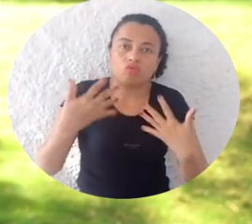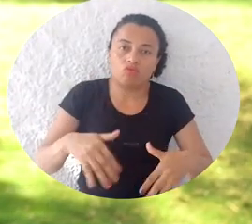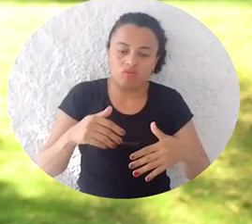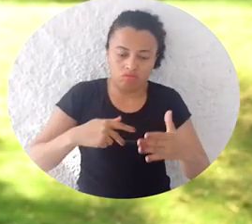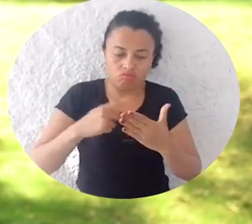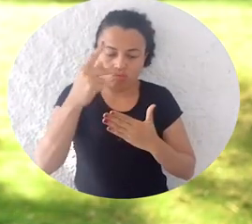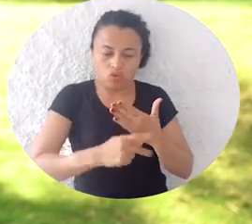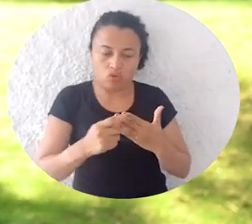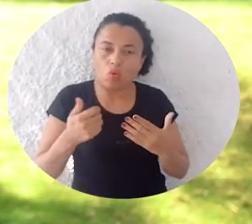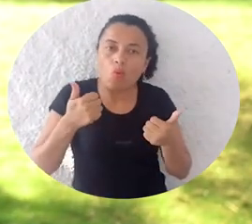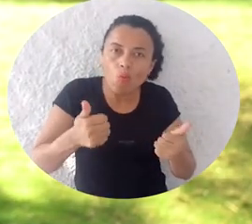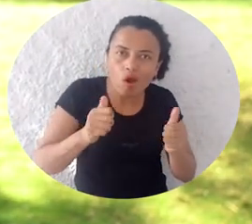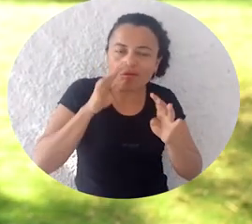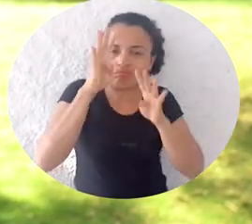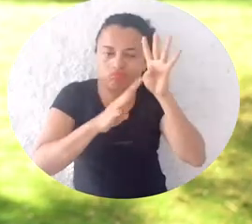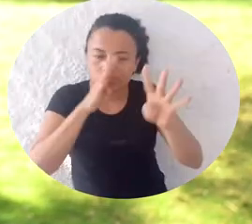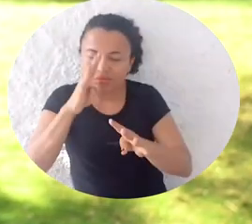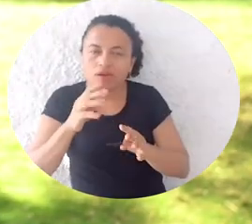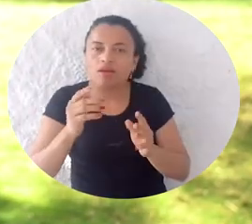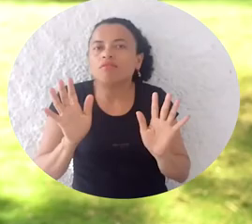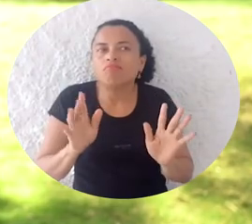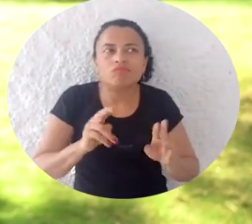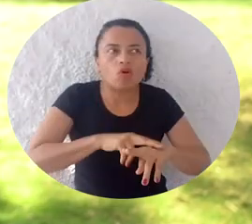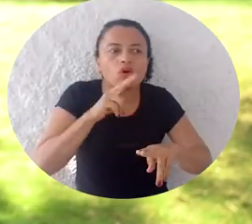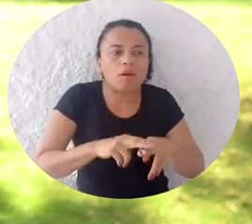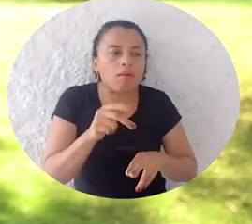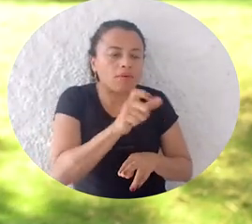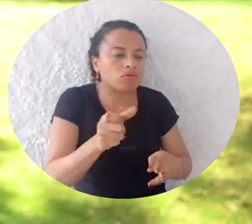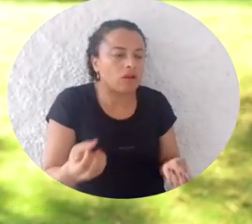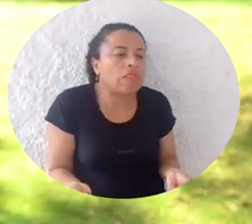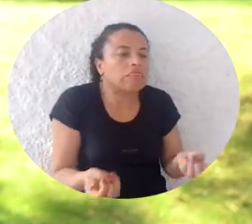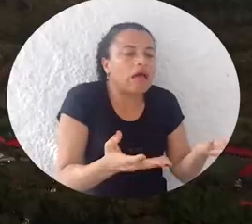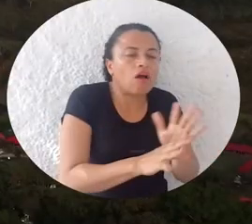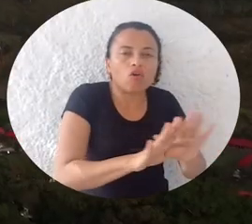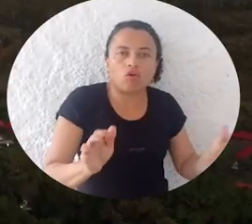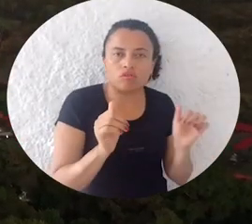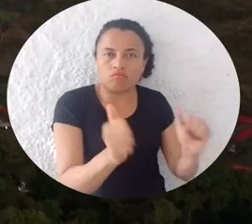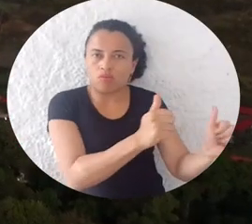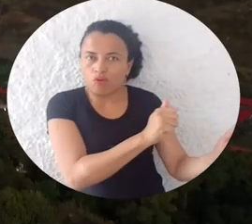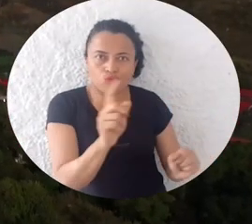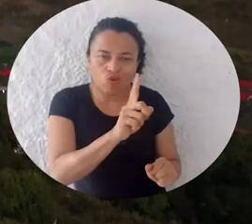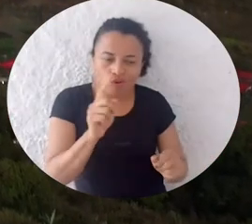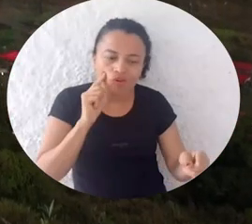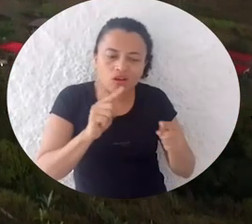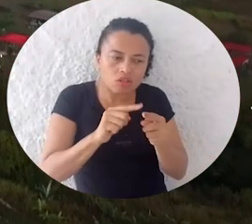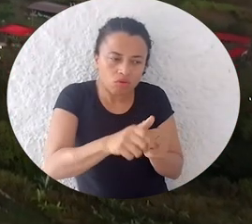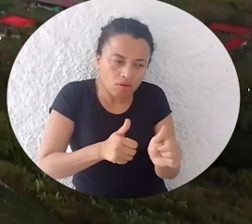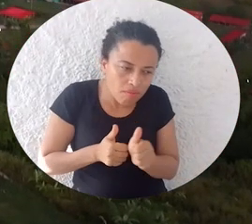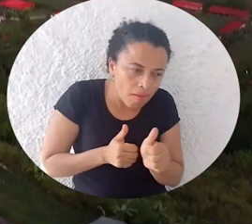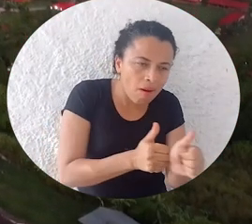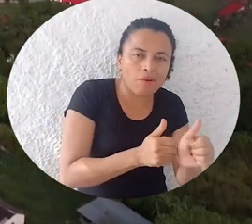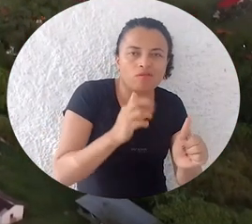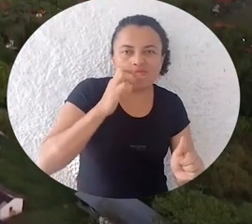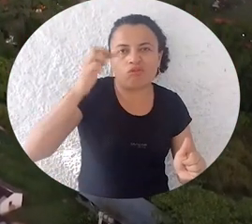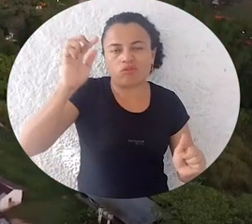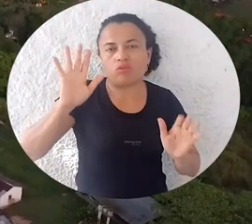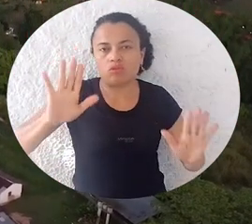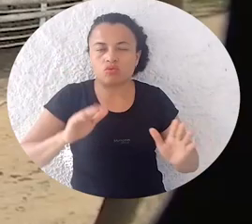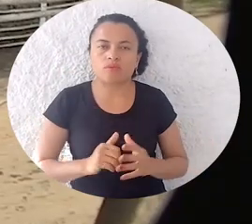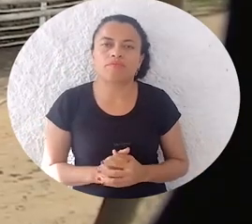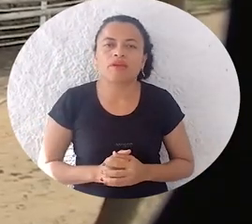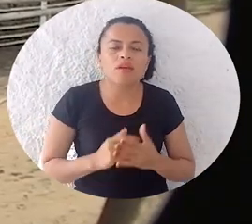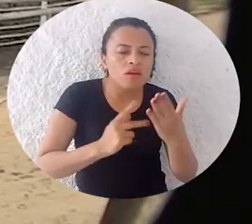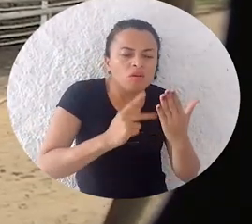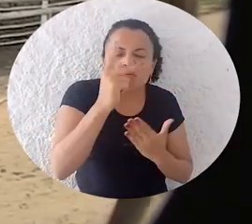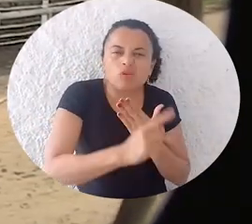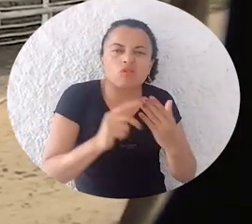bastante novedoso. No es un proyecto productivo típico donde se le entrega a los productores cierta cosa, sino que va a tener un acompañamiento de profesionales.